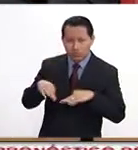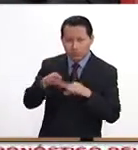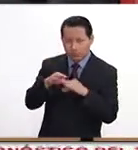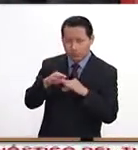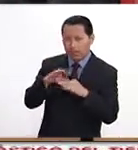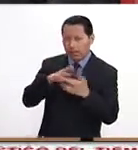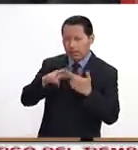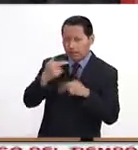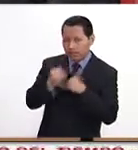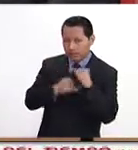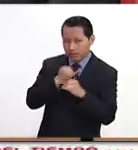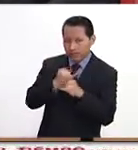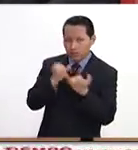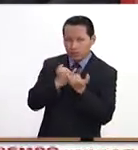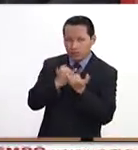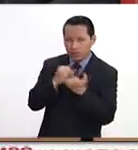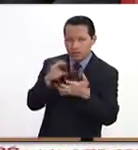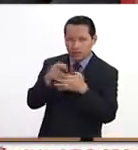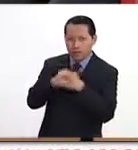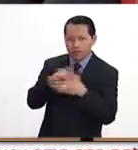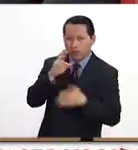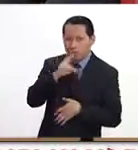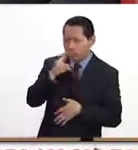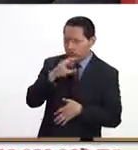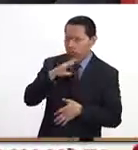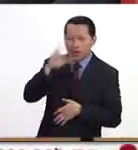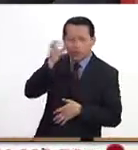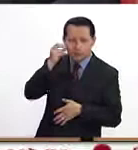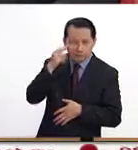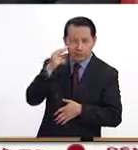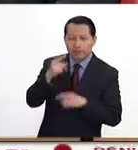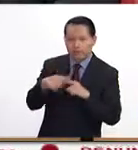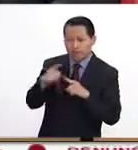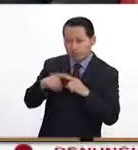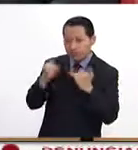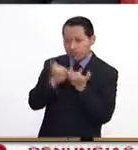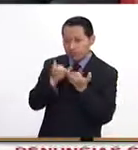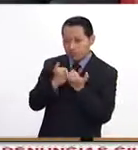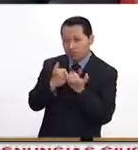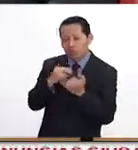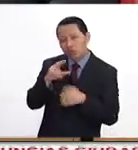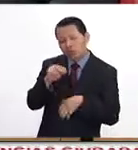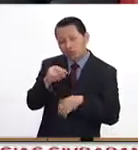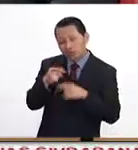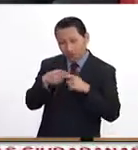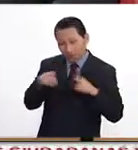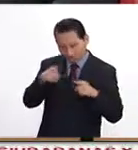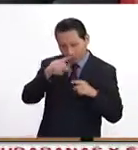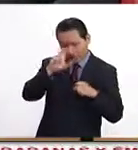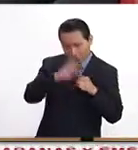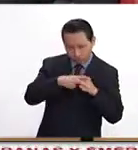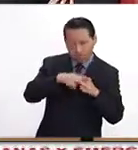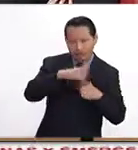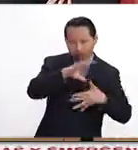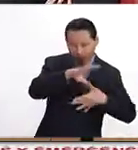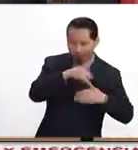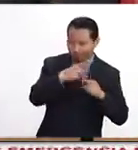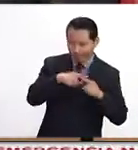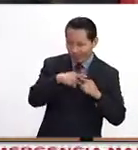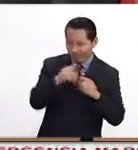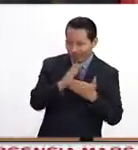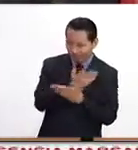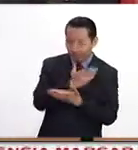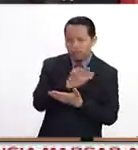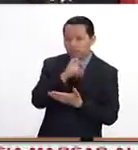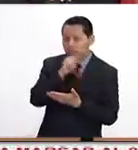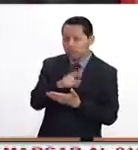aliados naturales de Rusia, son aliados naturales de China, por supuesto no tan aliados de Occidente, por todas estas características que dices.